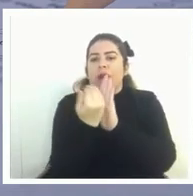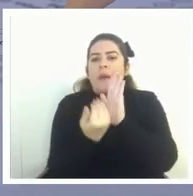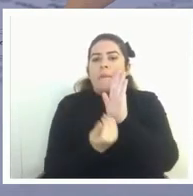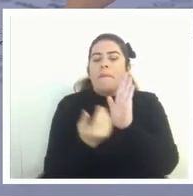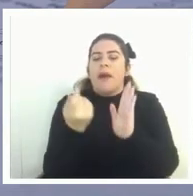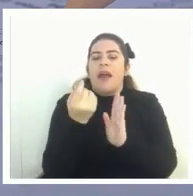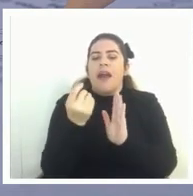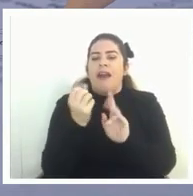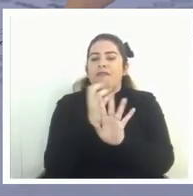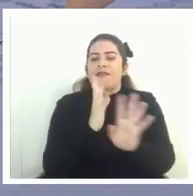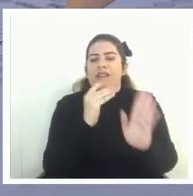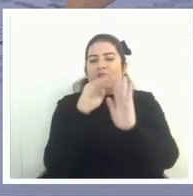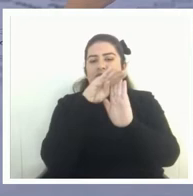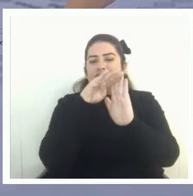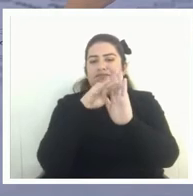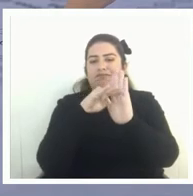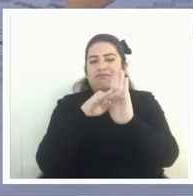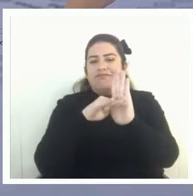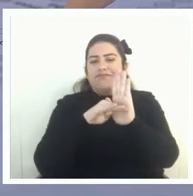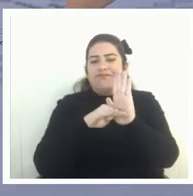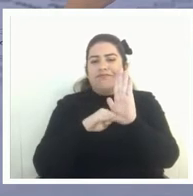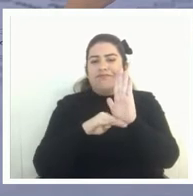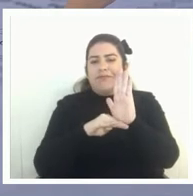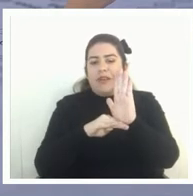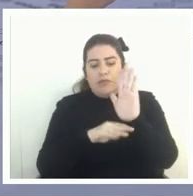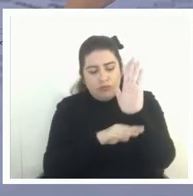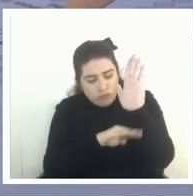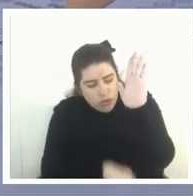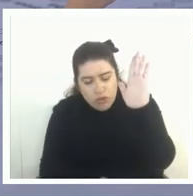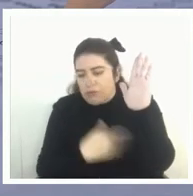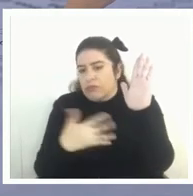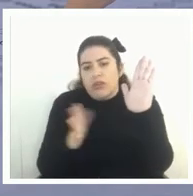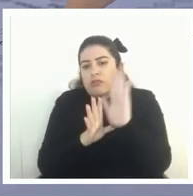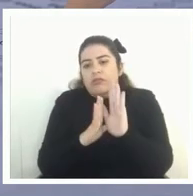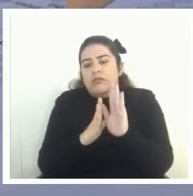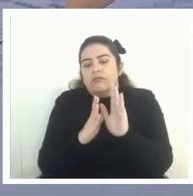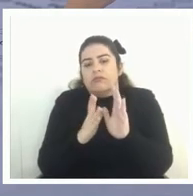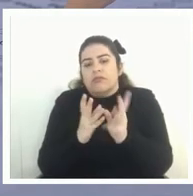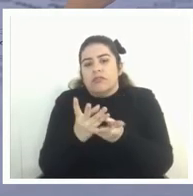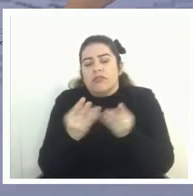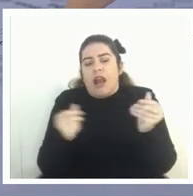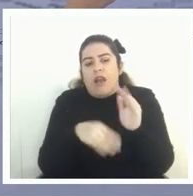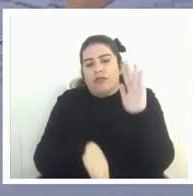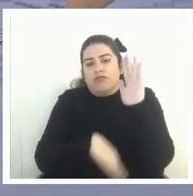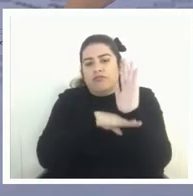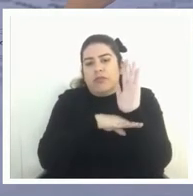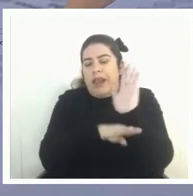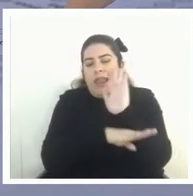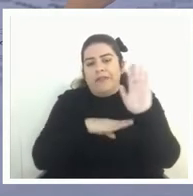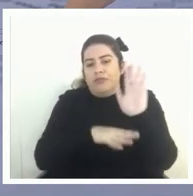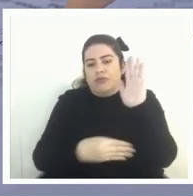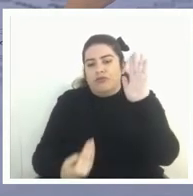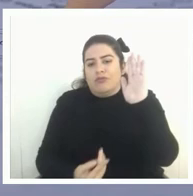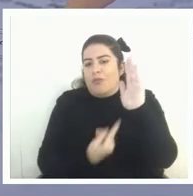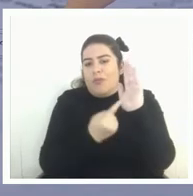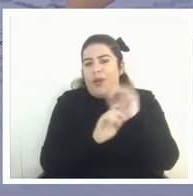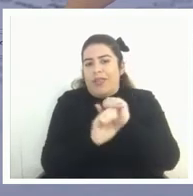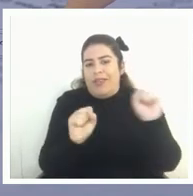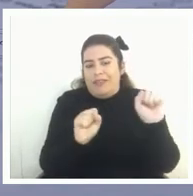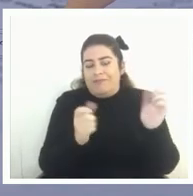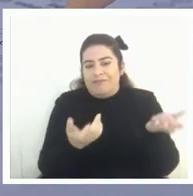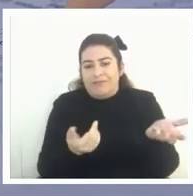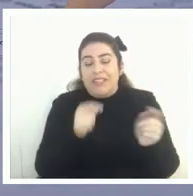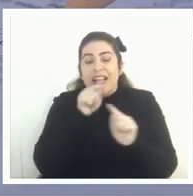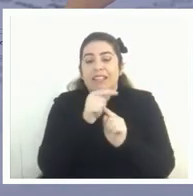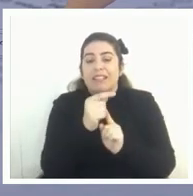en algún momento se van a agotar las entradas y hasta ahí se corta y ese número se